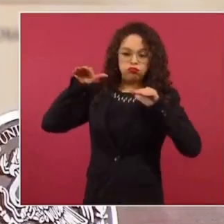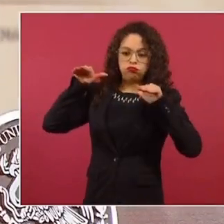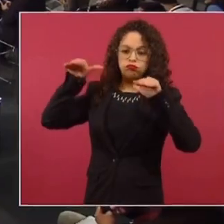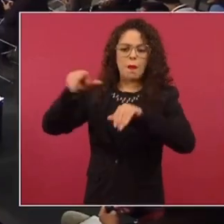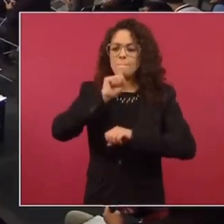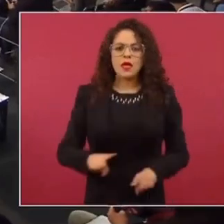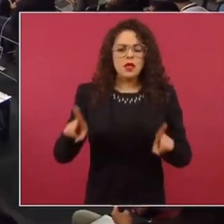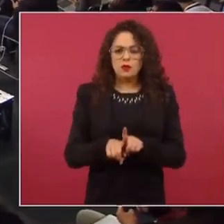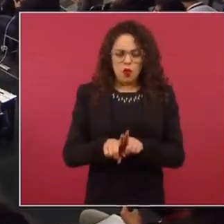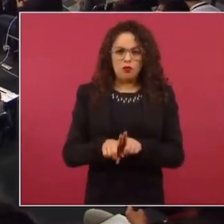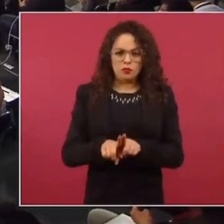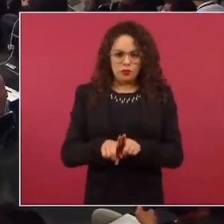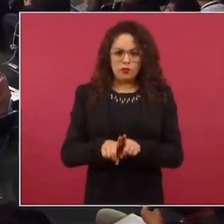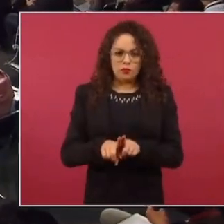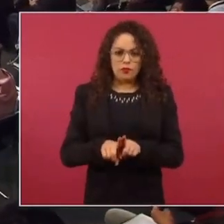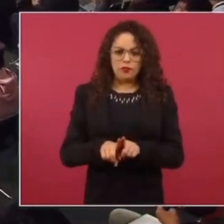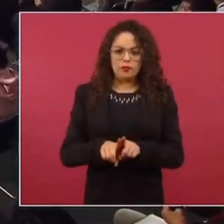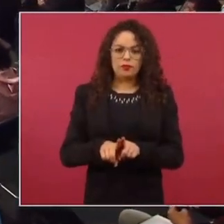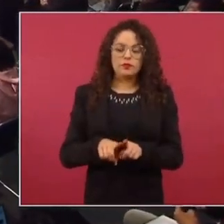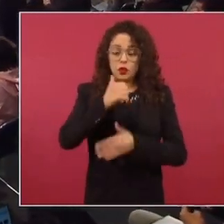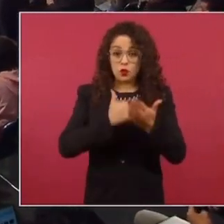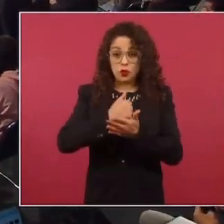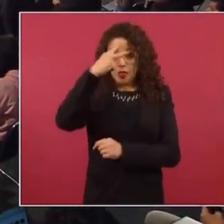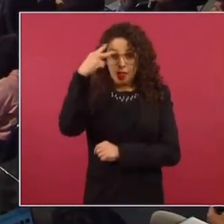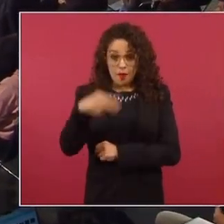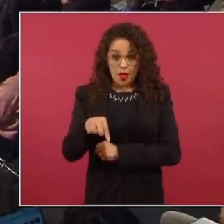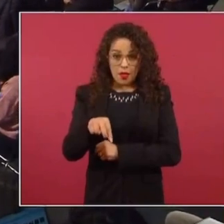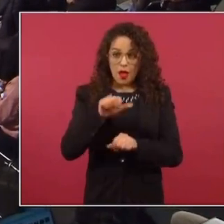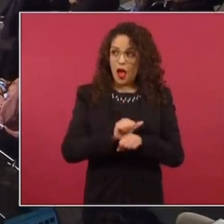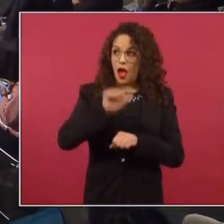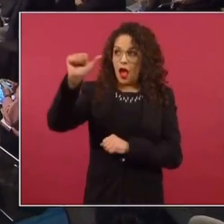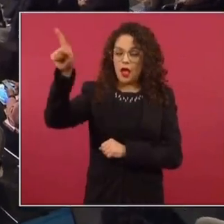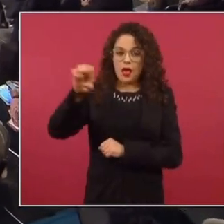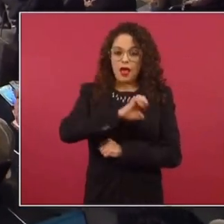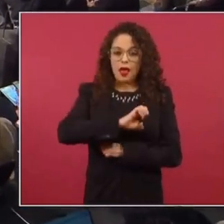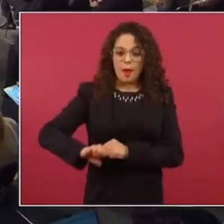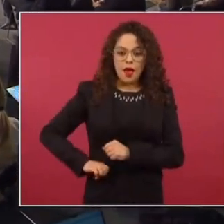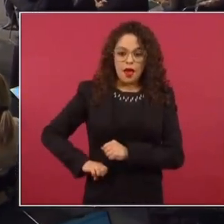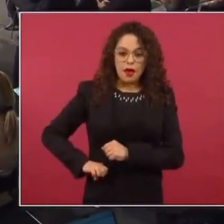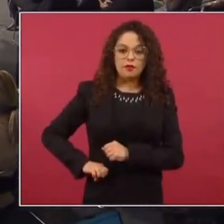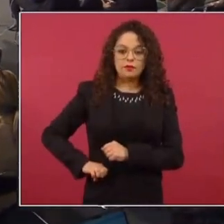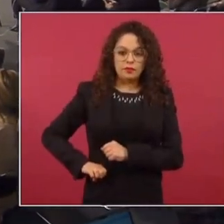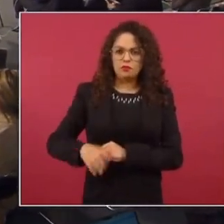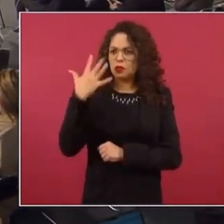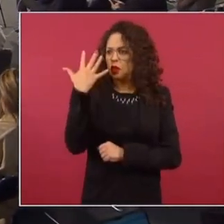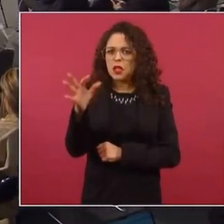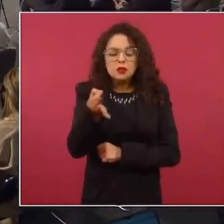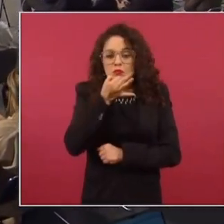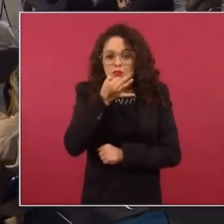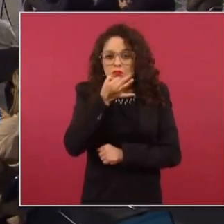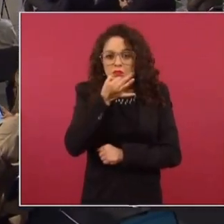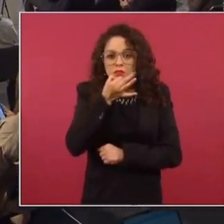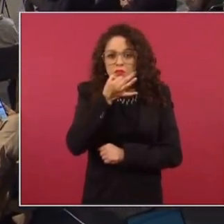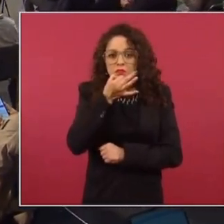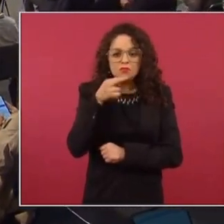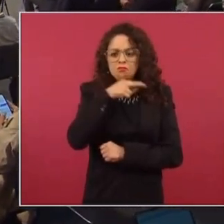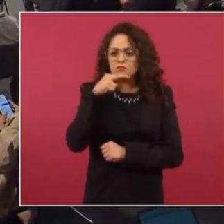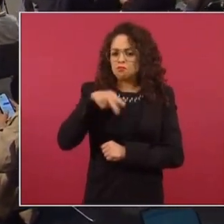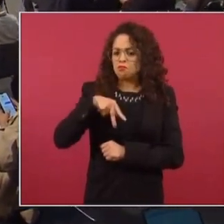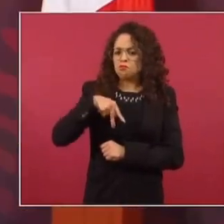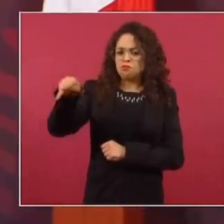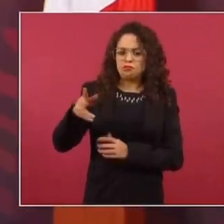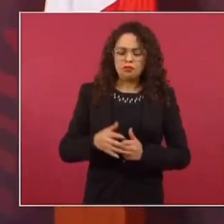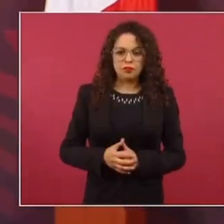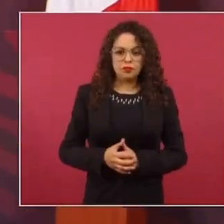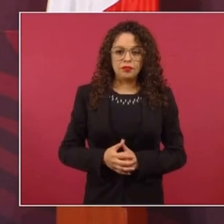la salida de la Ciudad de México, de Catepec, del Puente de Fierro al aeropuerto, 10 minutos. Y se